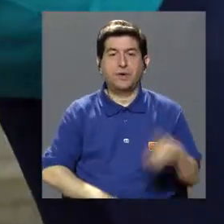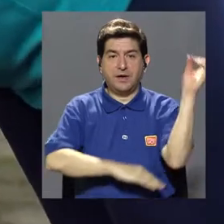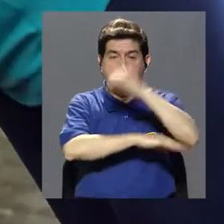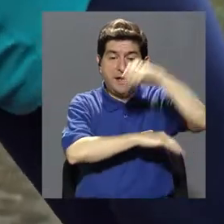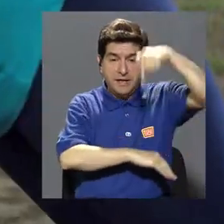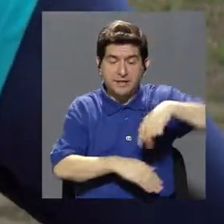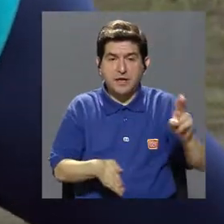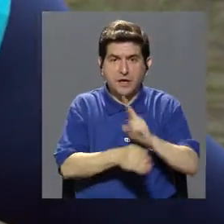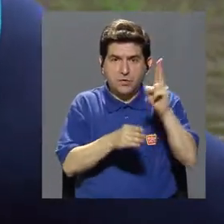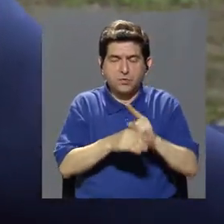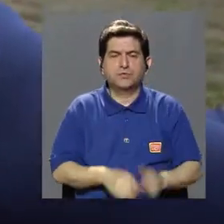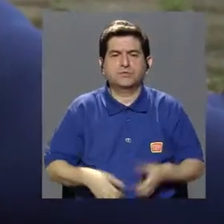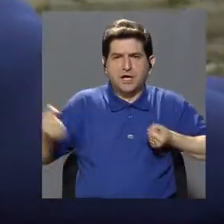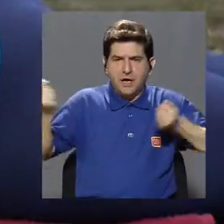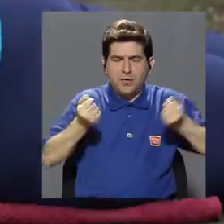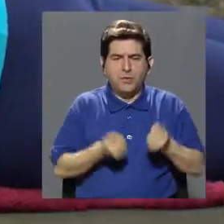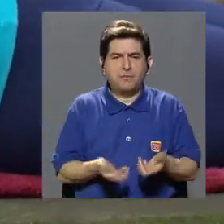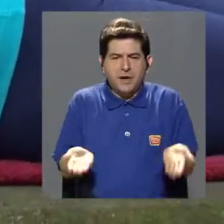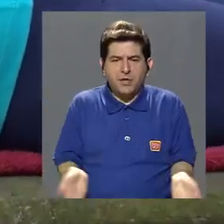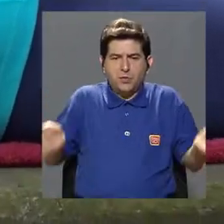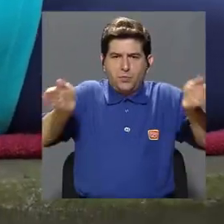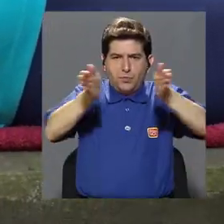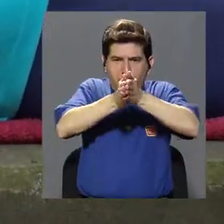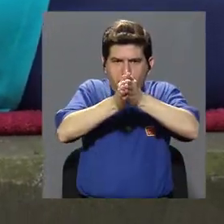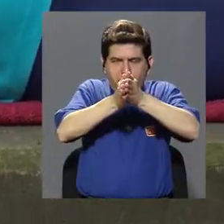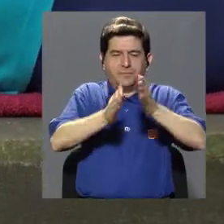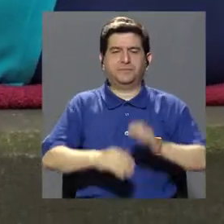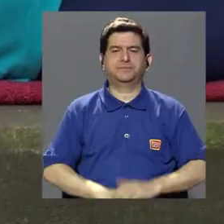día de hoy nosotros utilizamos un paño doblado a la mitad.